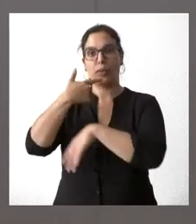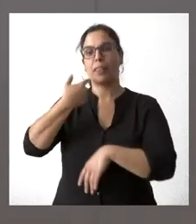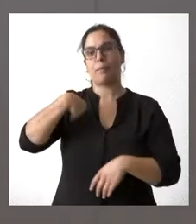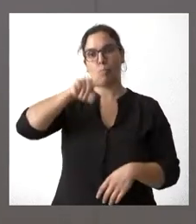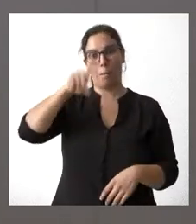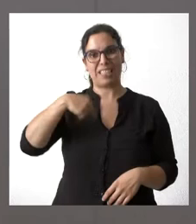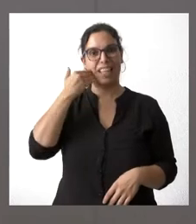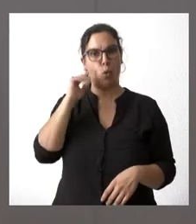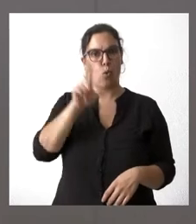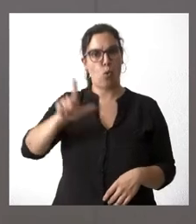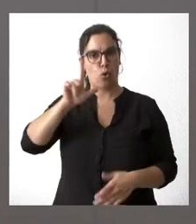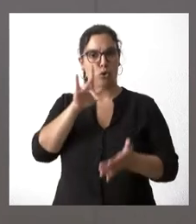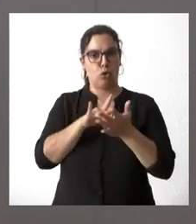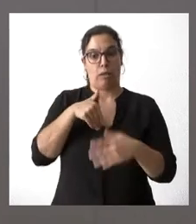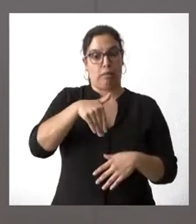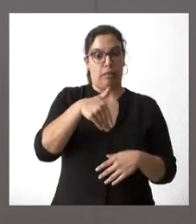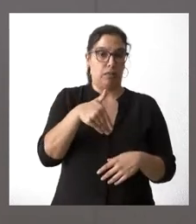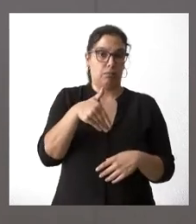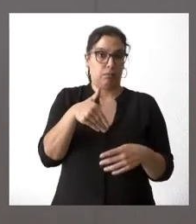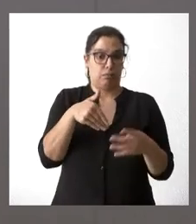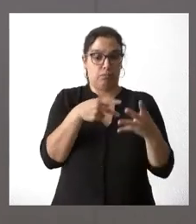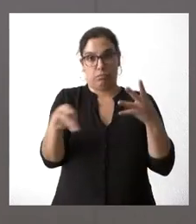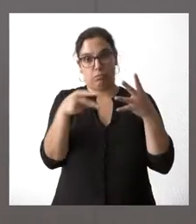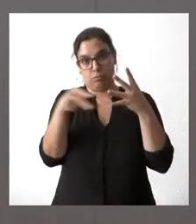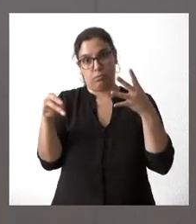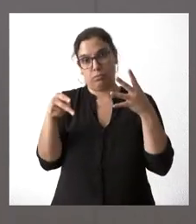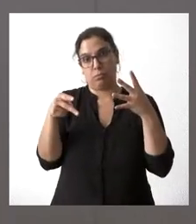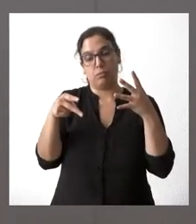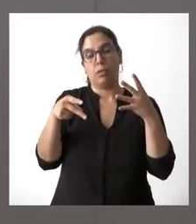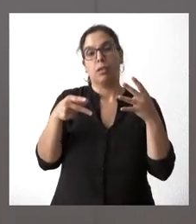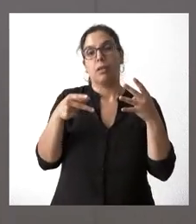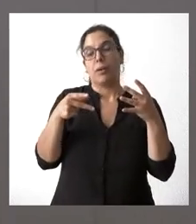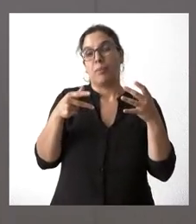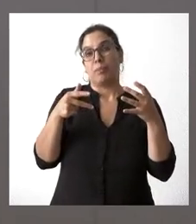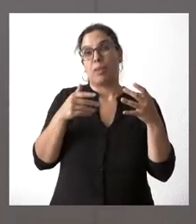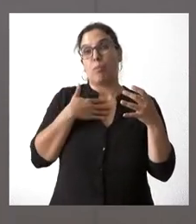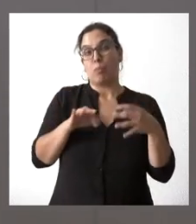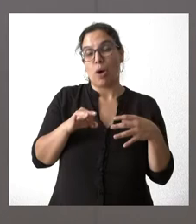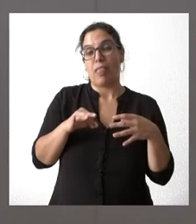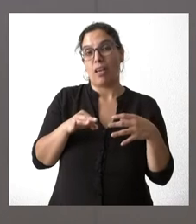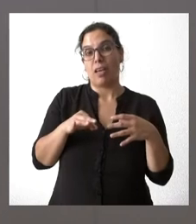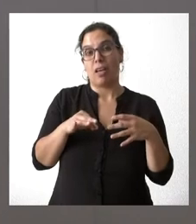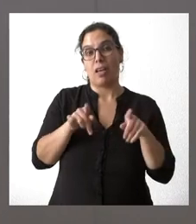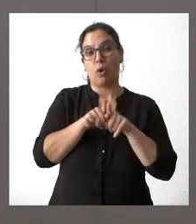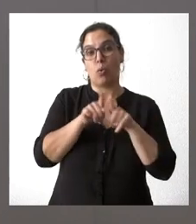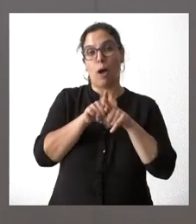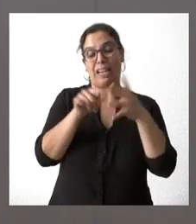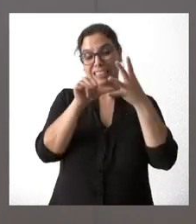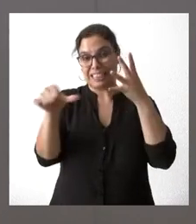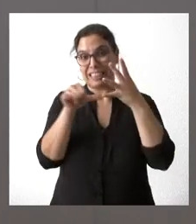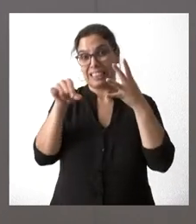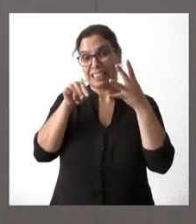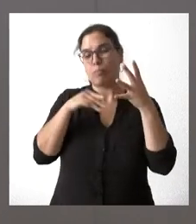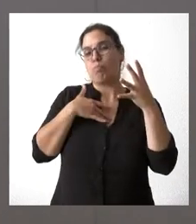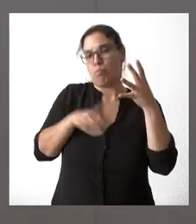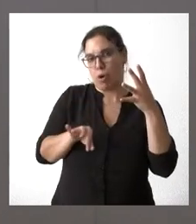Y, por tanto, es en lo que estamos en ese horizonte. Seguramente sea a finales del mes de julio cuando pueda producirse.